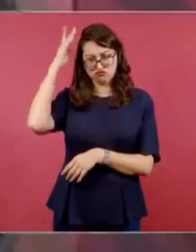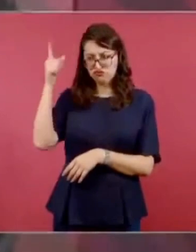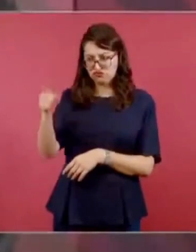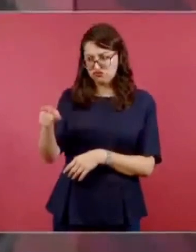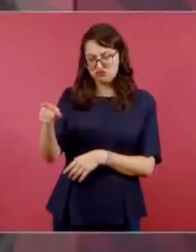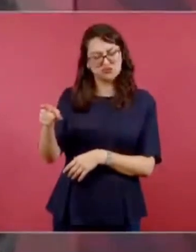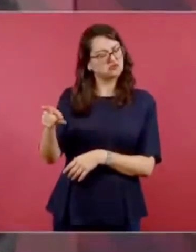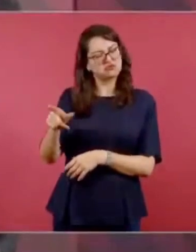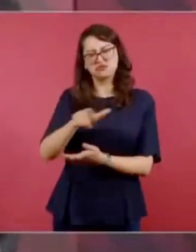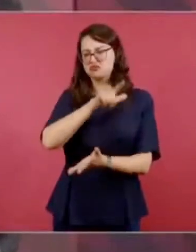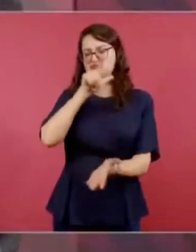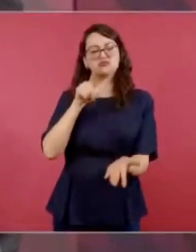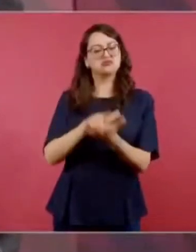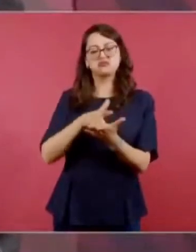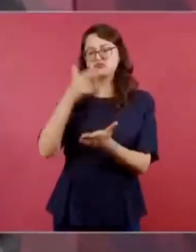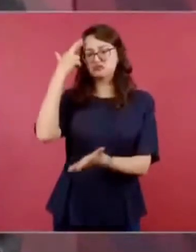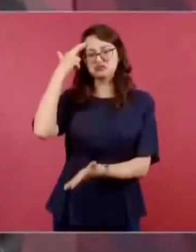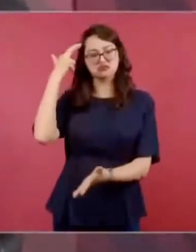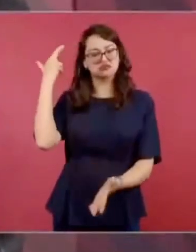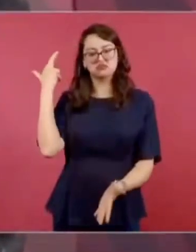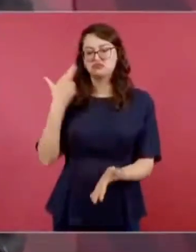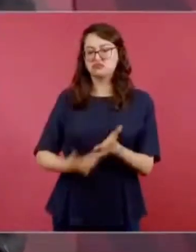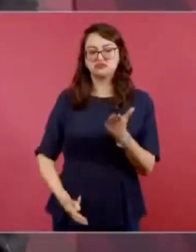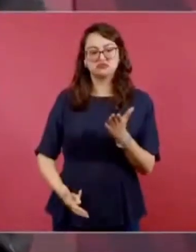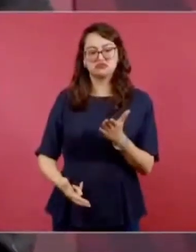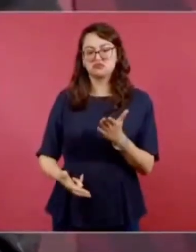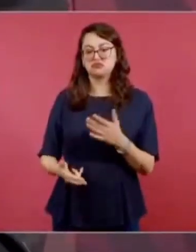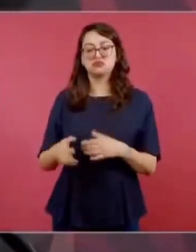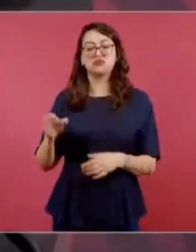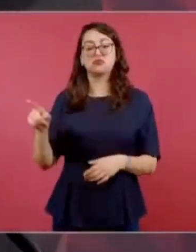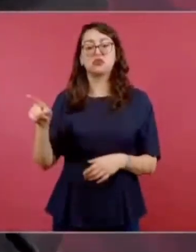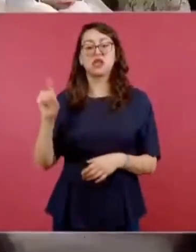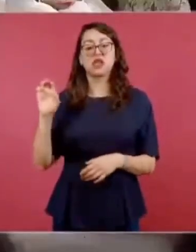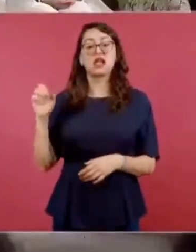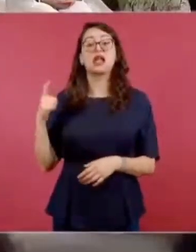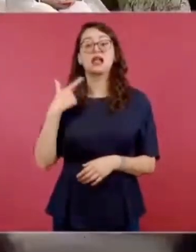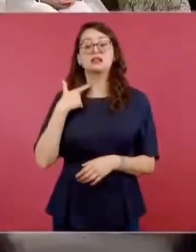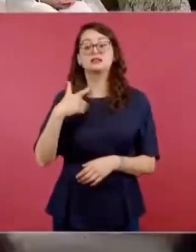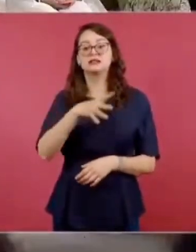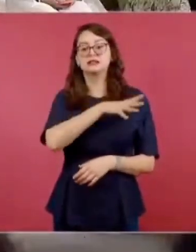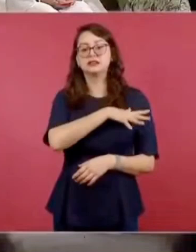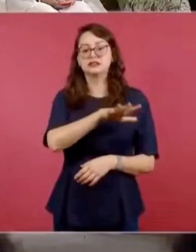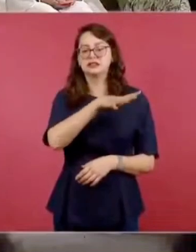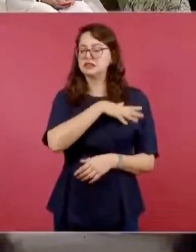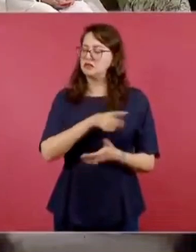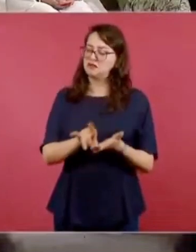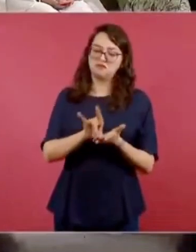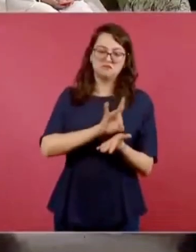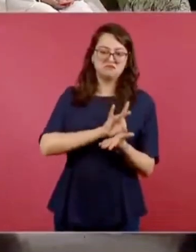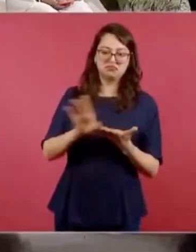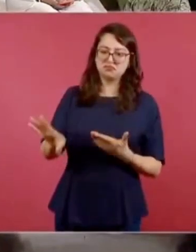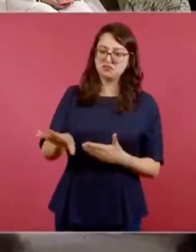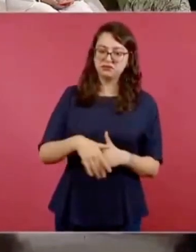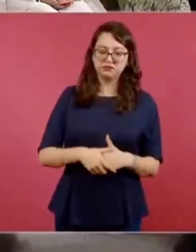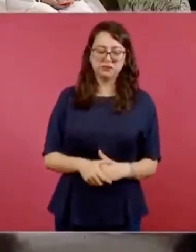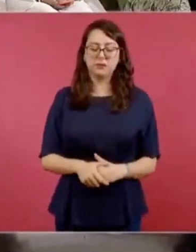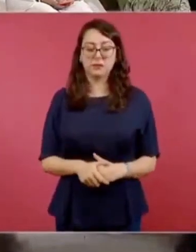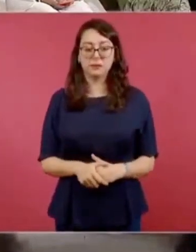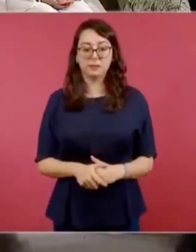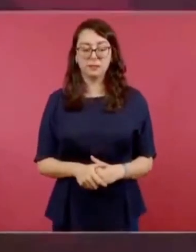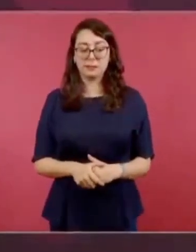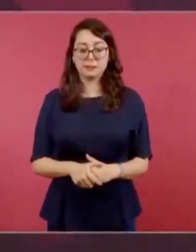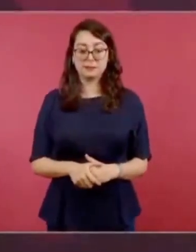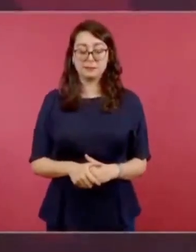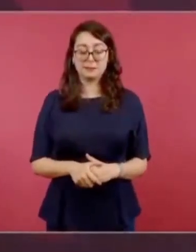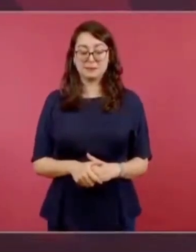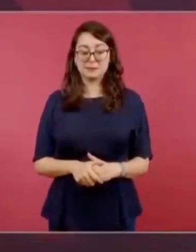exgeneral Francisco Villa, este